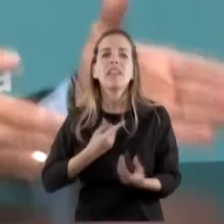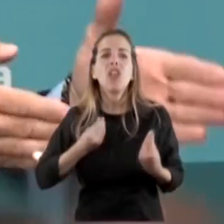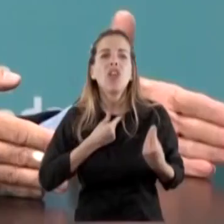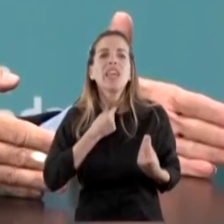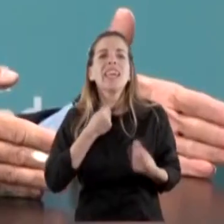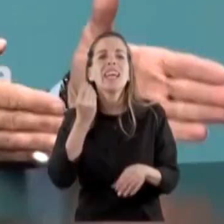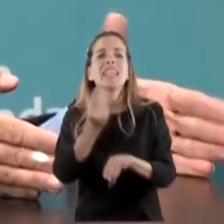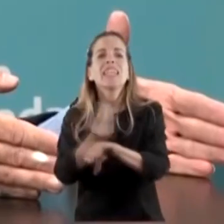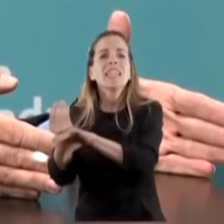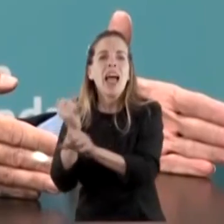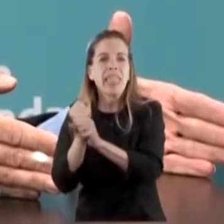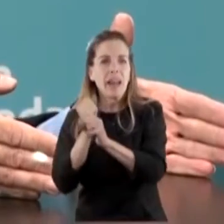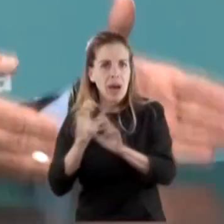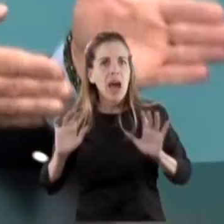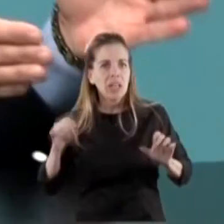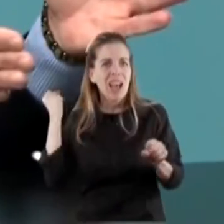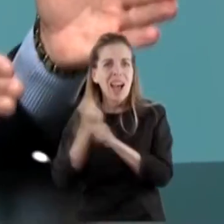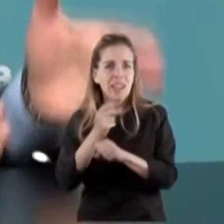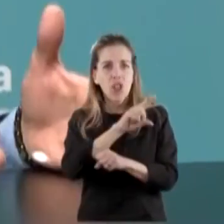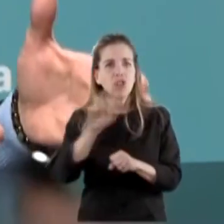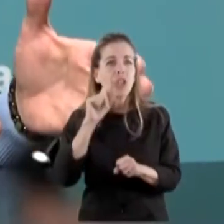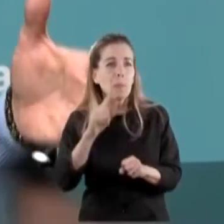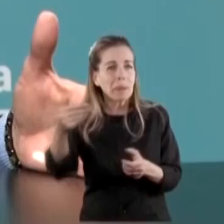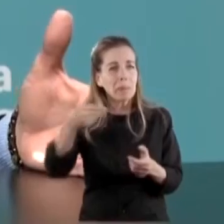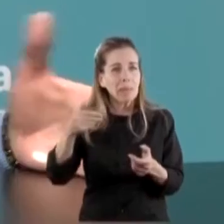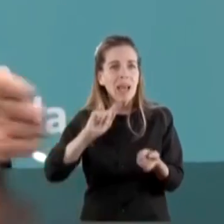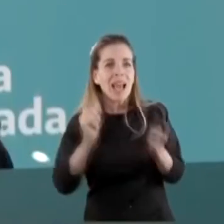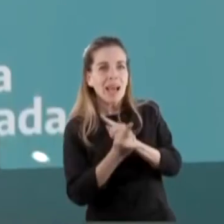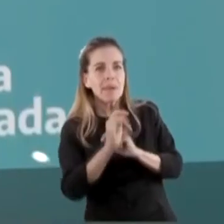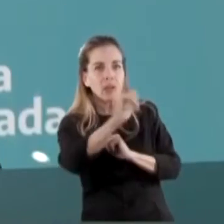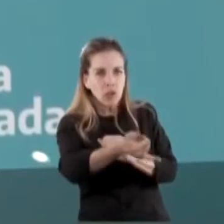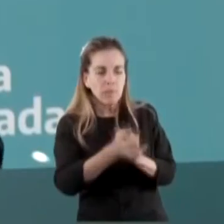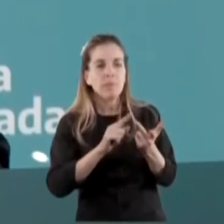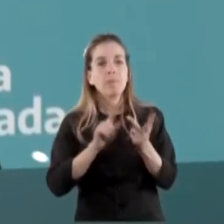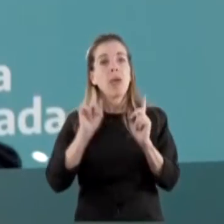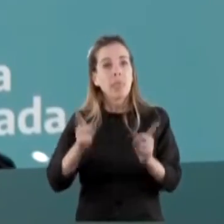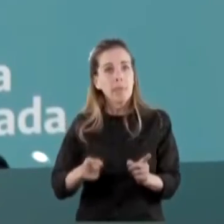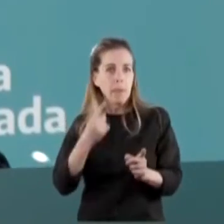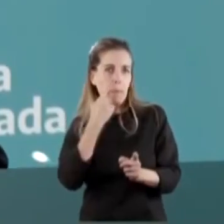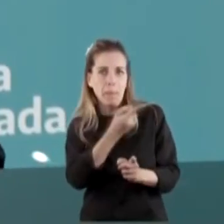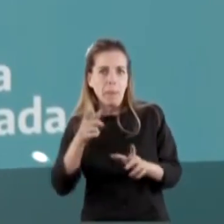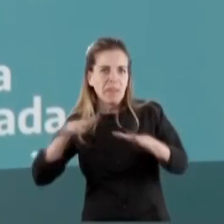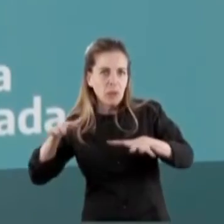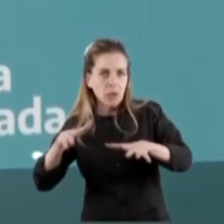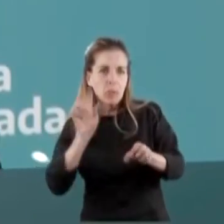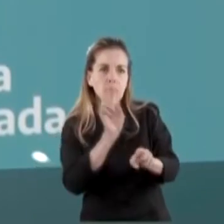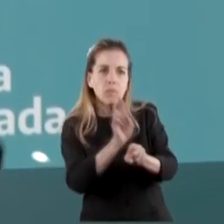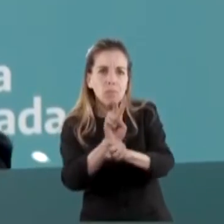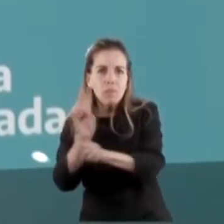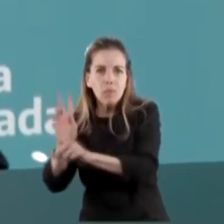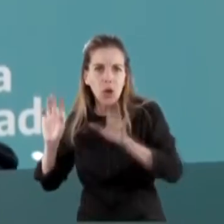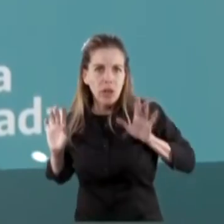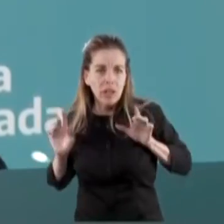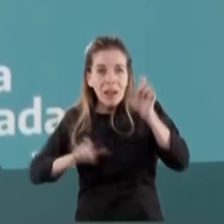que ya nos han pedido cambiar de unidad de gestión. Por otro lado, cuidarlos en función de lo que estamos viendo. No hay necesidad, no están